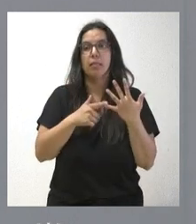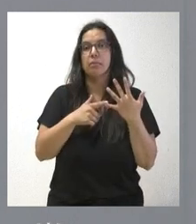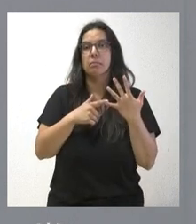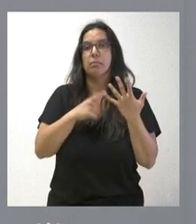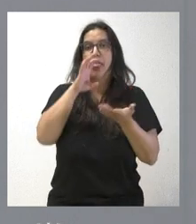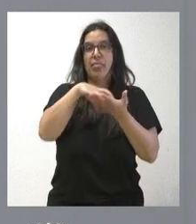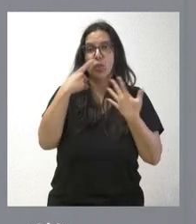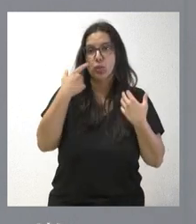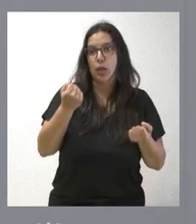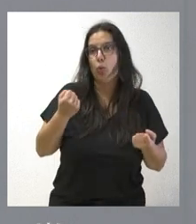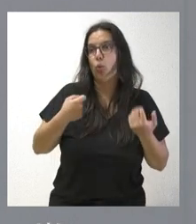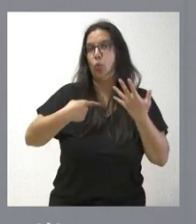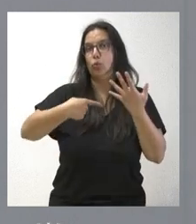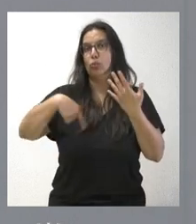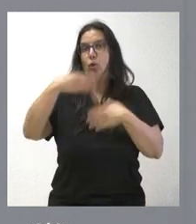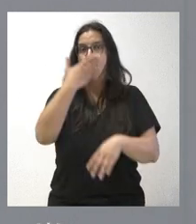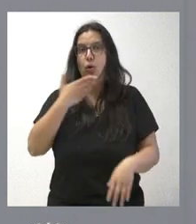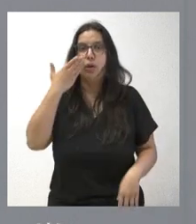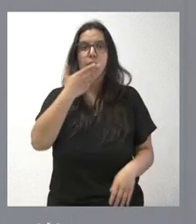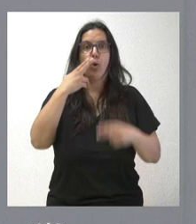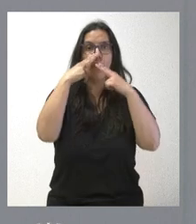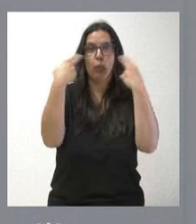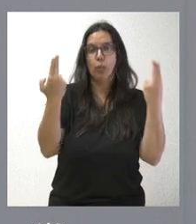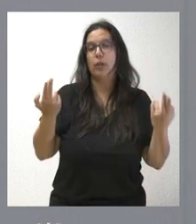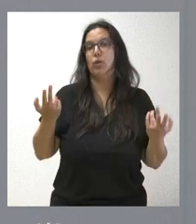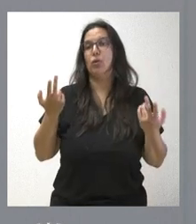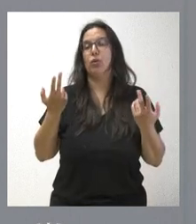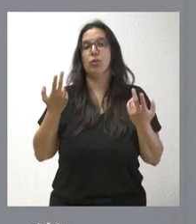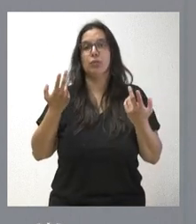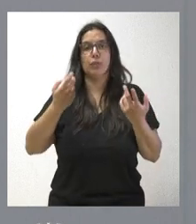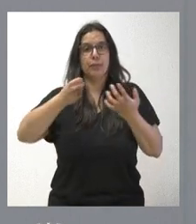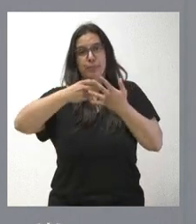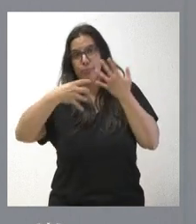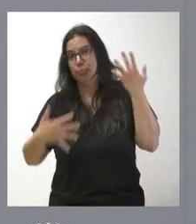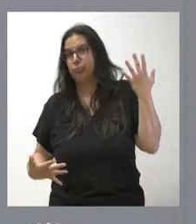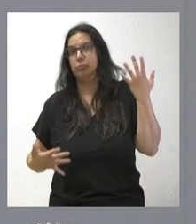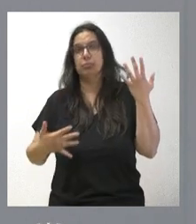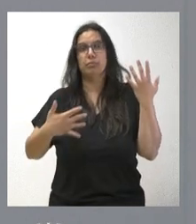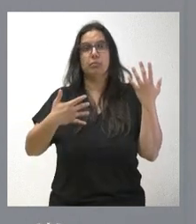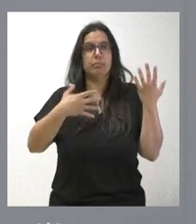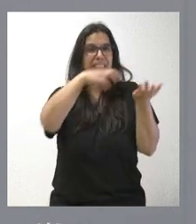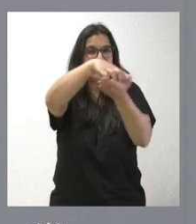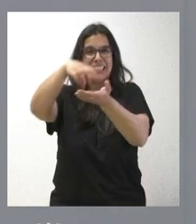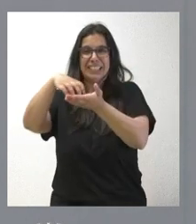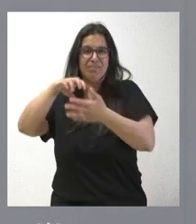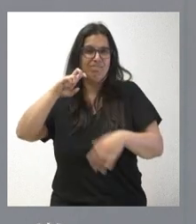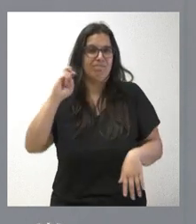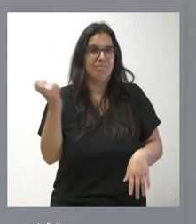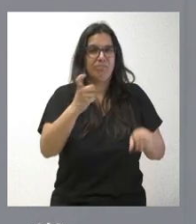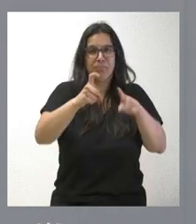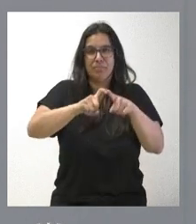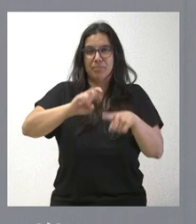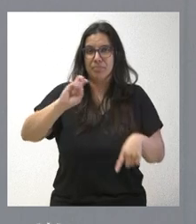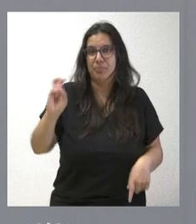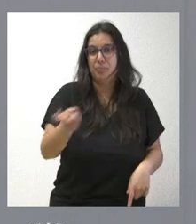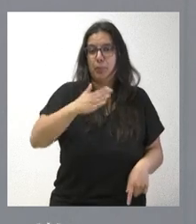centros de salud, colegios públicos y, así mismo, pues todo tipo de instalaciones de la Junta de